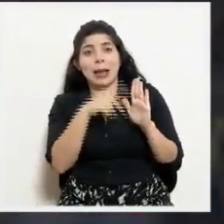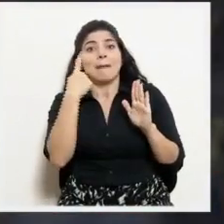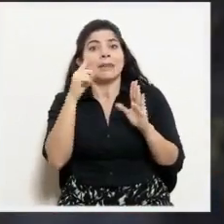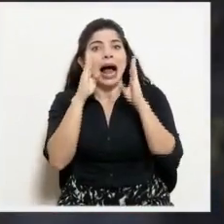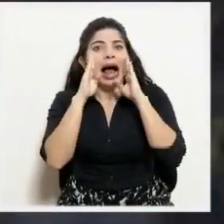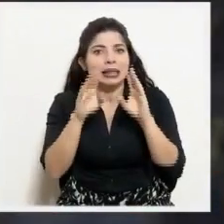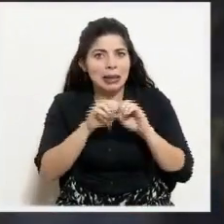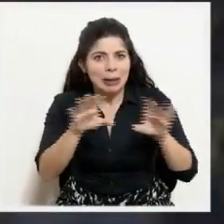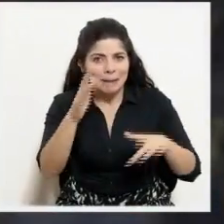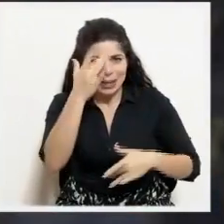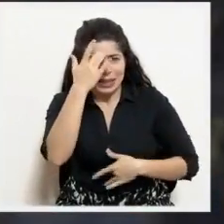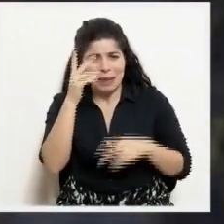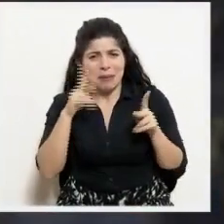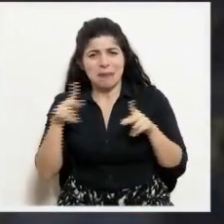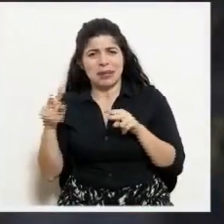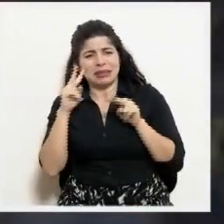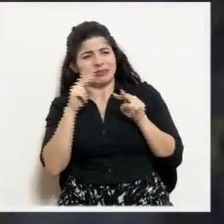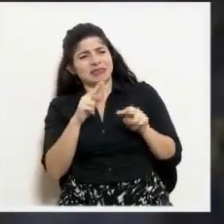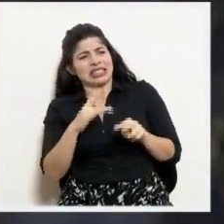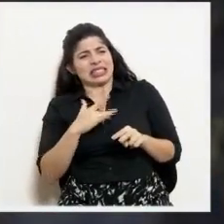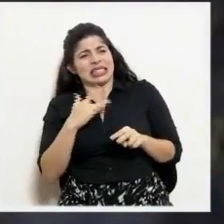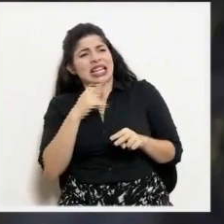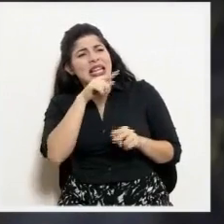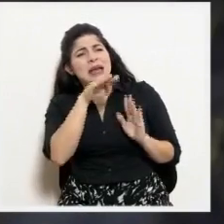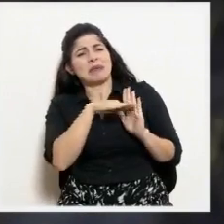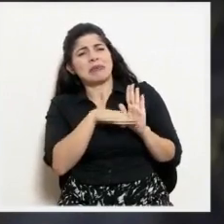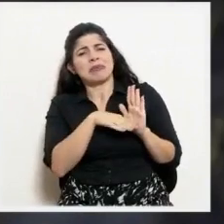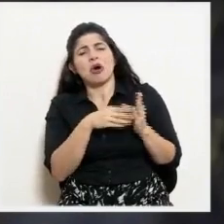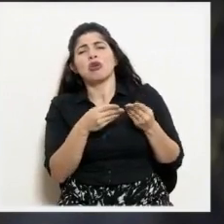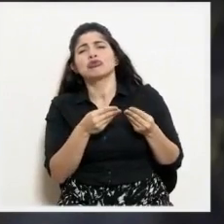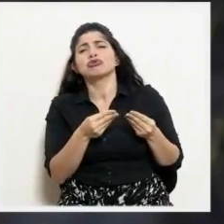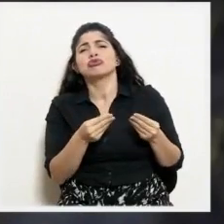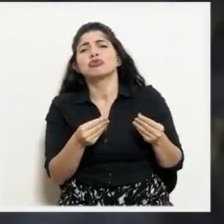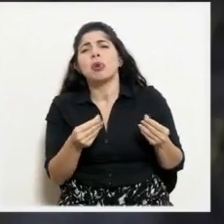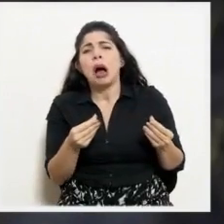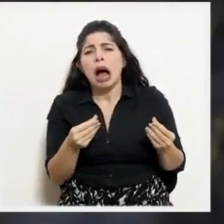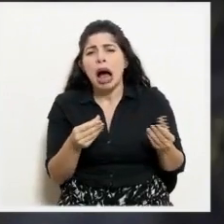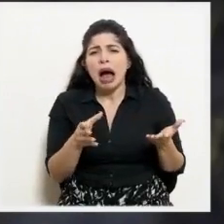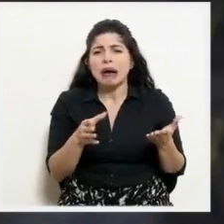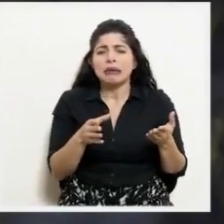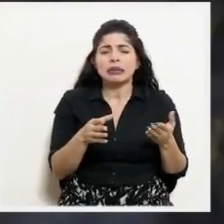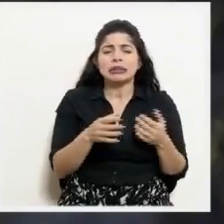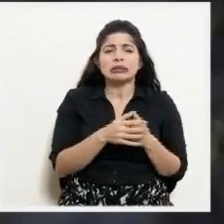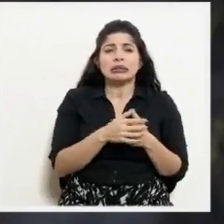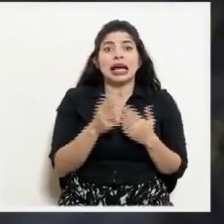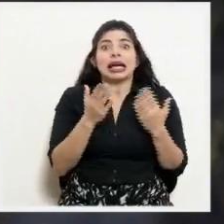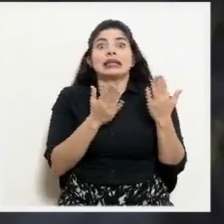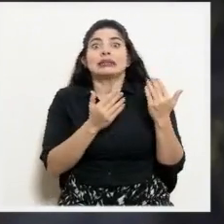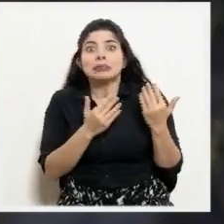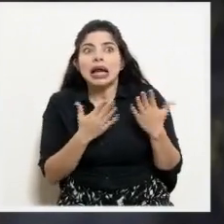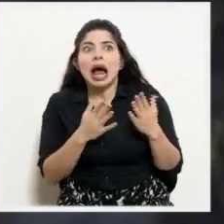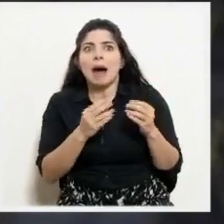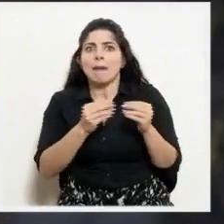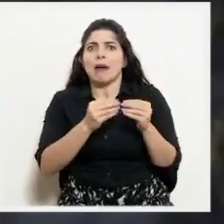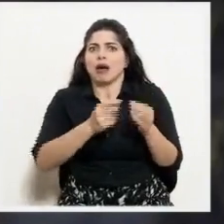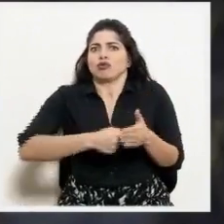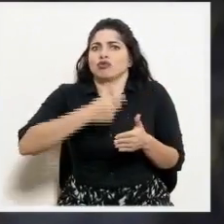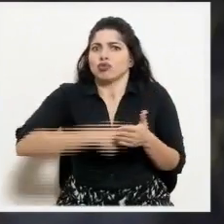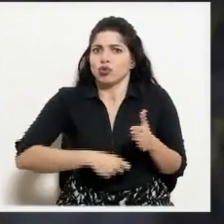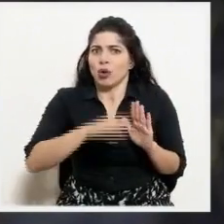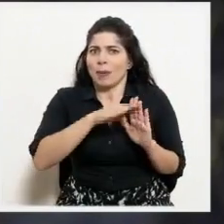Se consideran desde alguna manera medidas suaves, light. Se esperaban incluso medidas más severas.